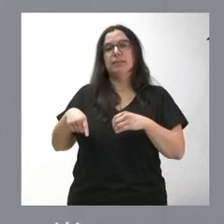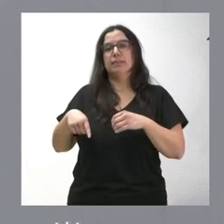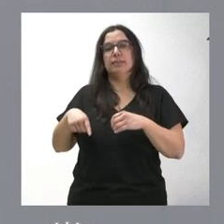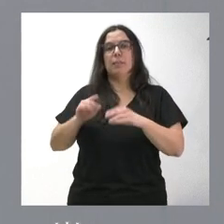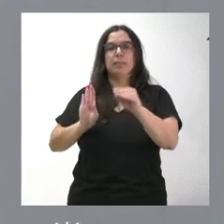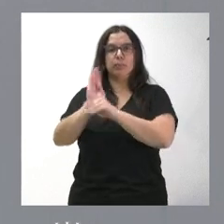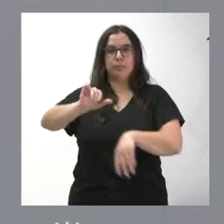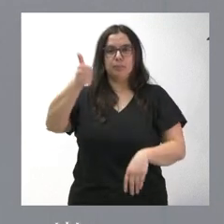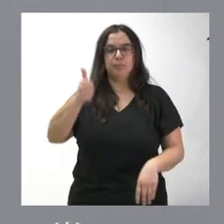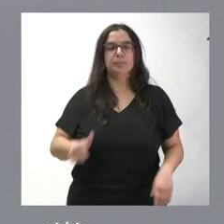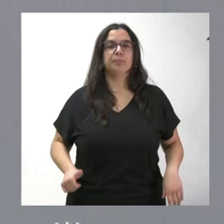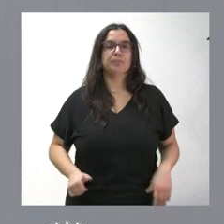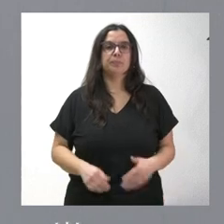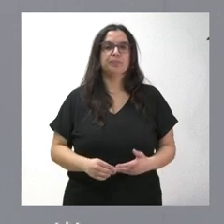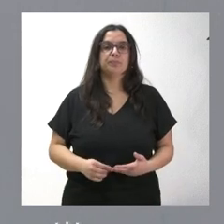ayuda.